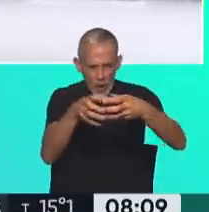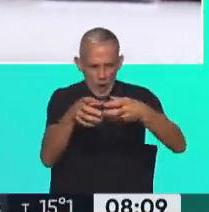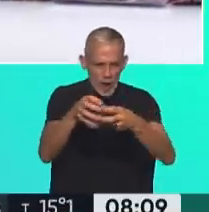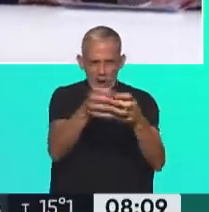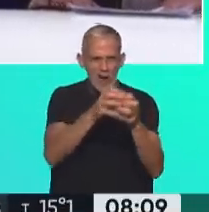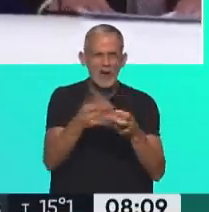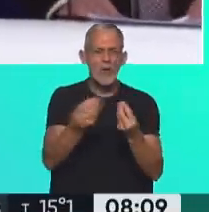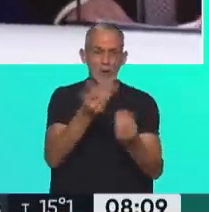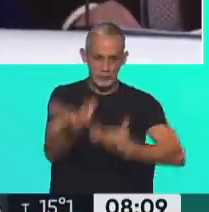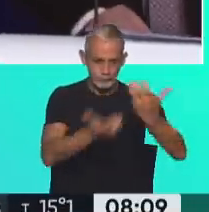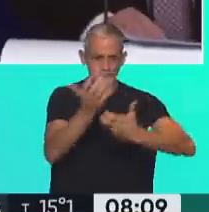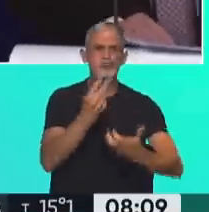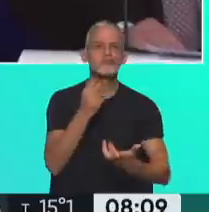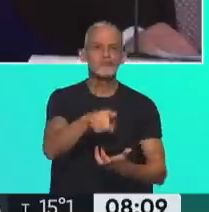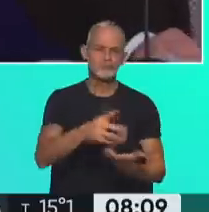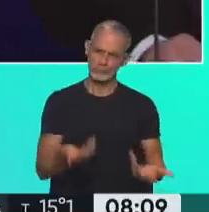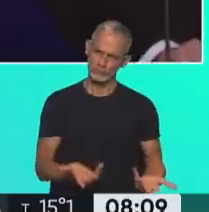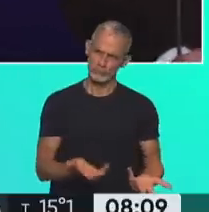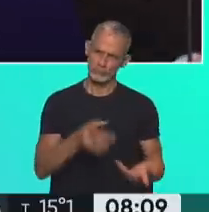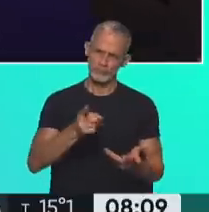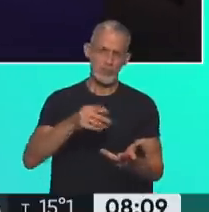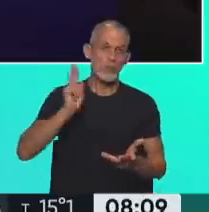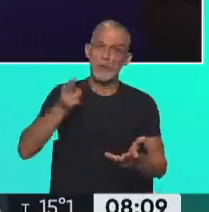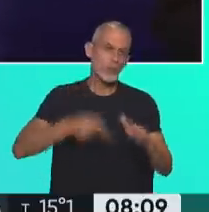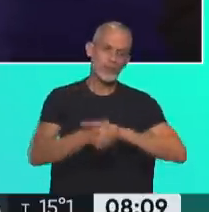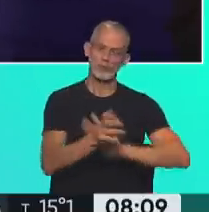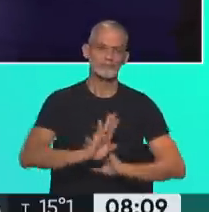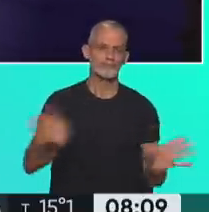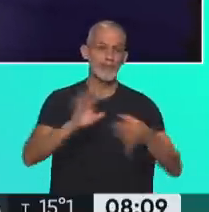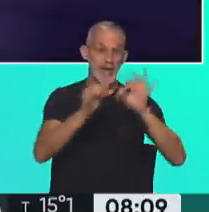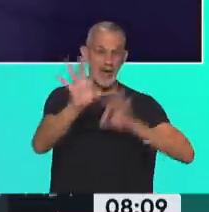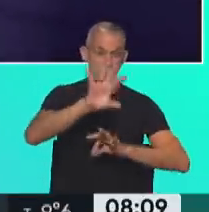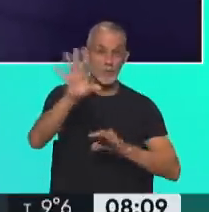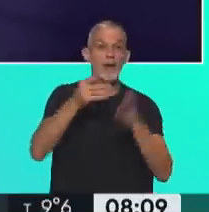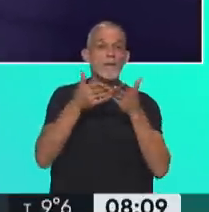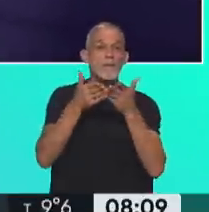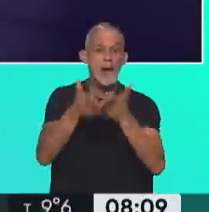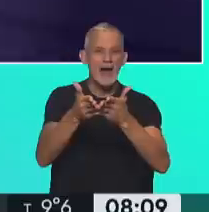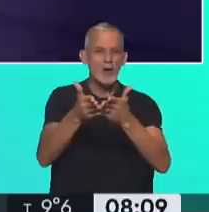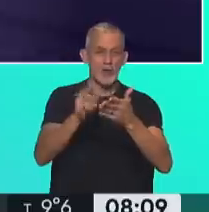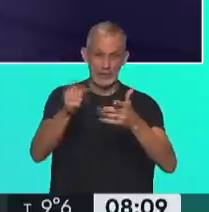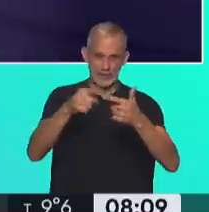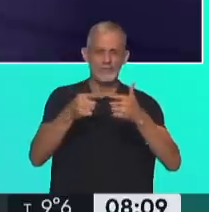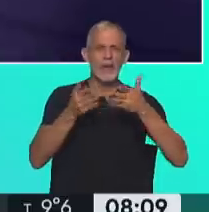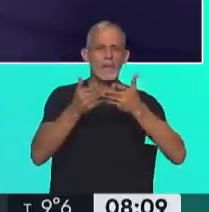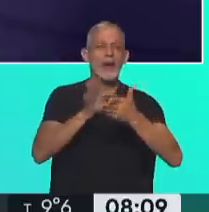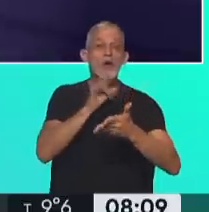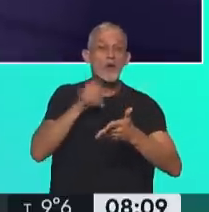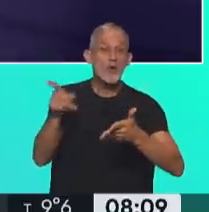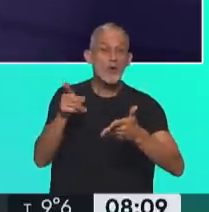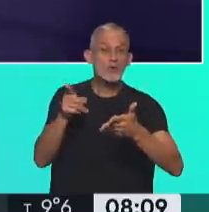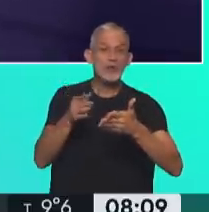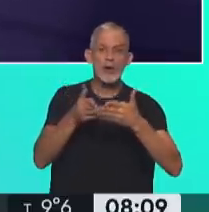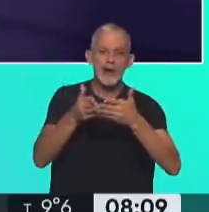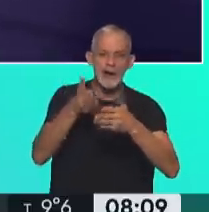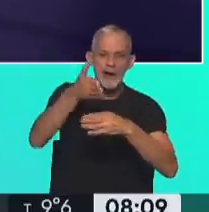todo lo que es la generación de energía. También, otra medida muy importante es que los barcos, las embarcaciones rusas, no van